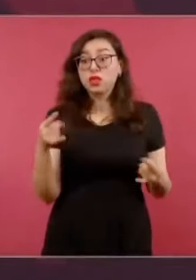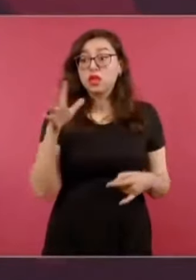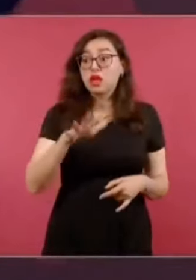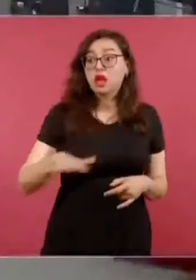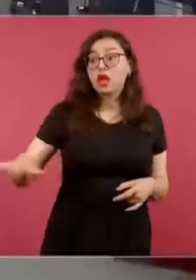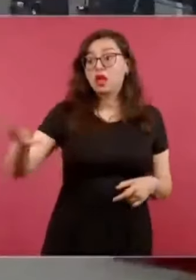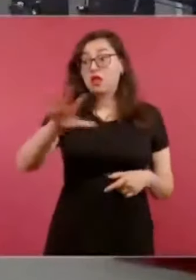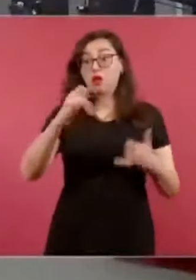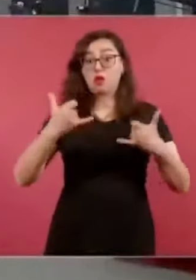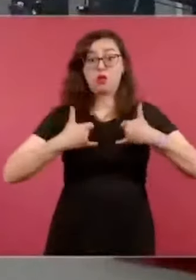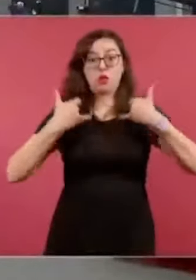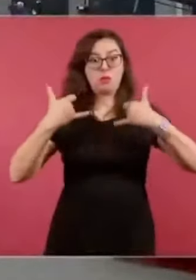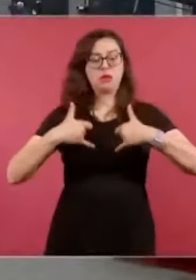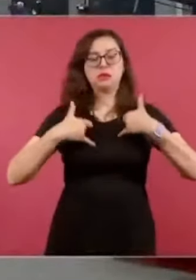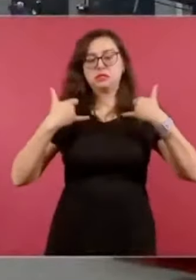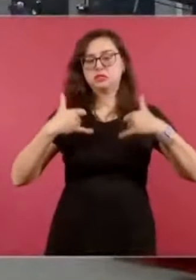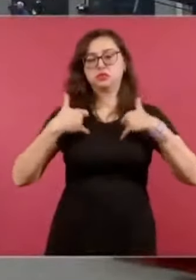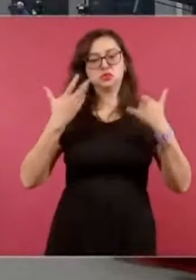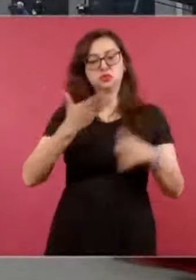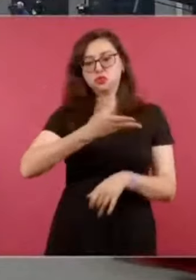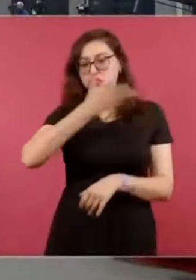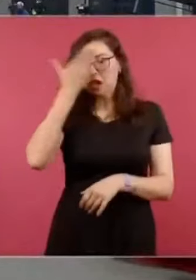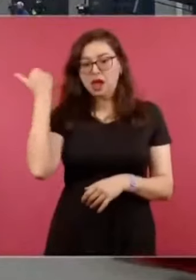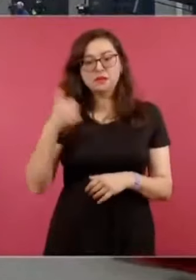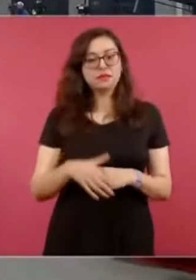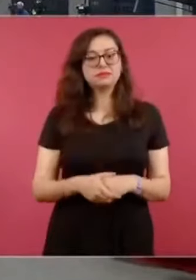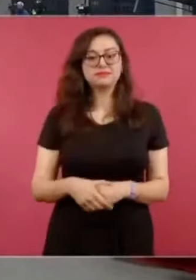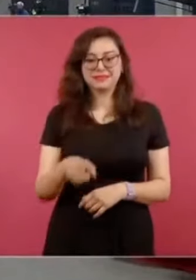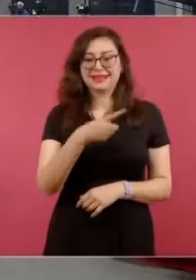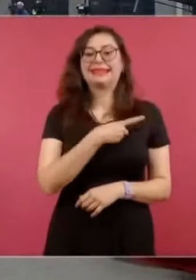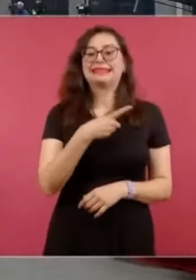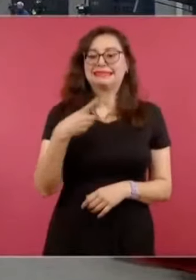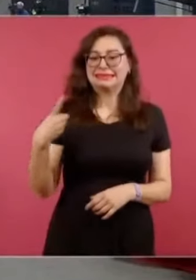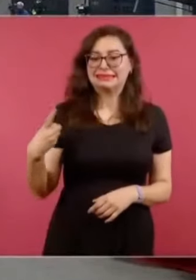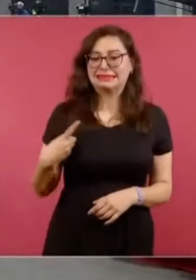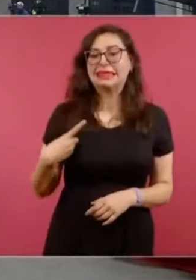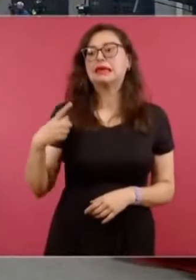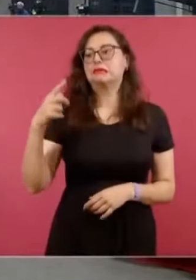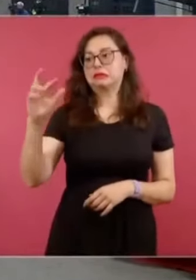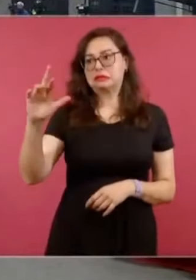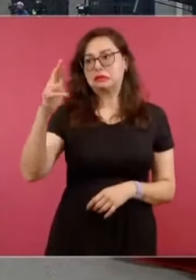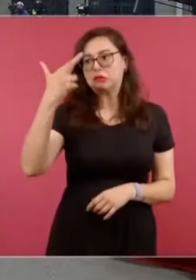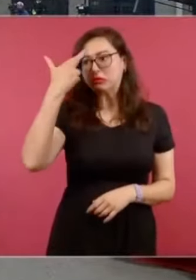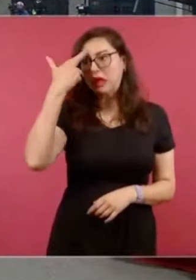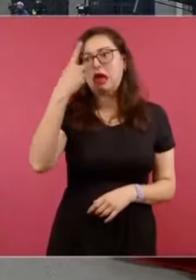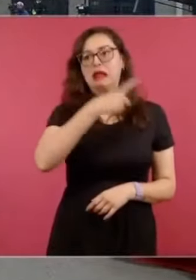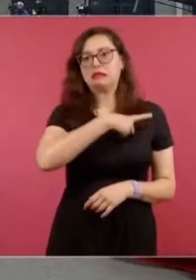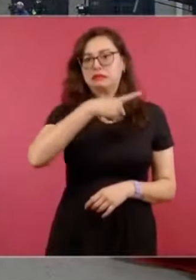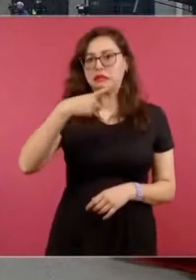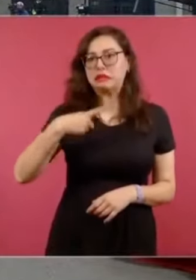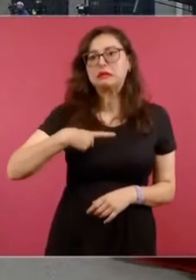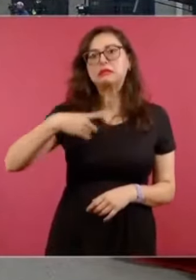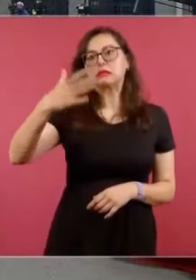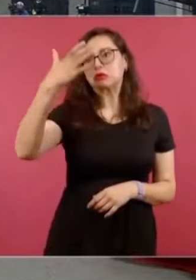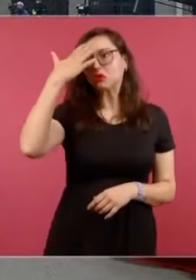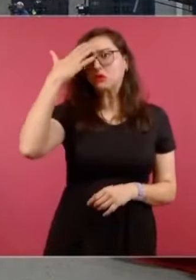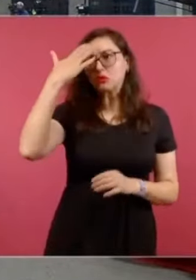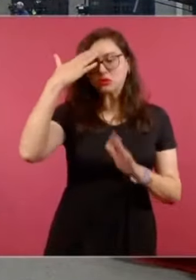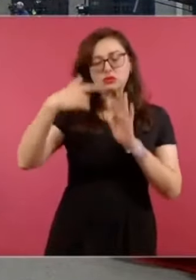Acabo de ver una encuesta y estoy contentísimo. Porque